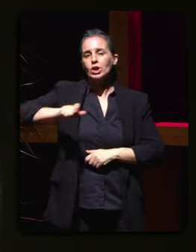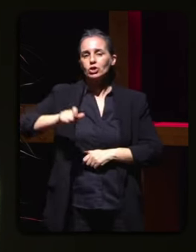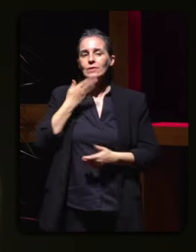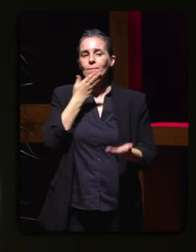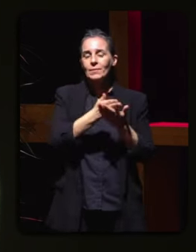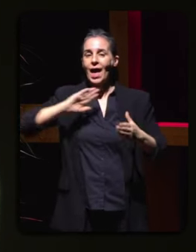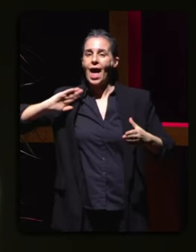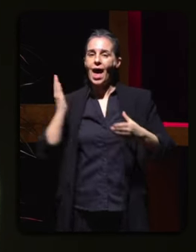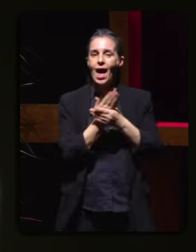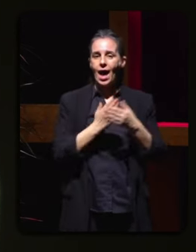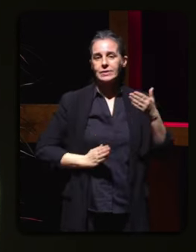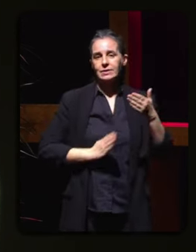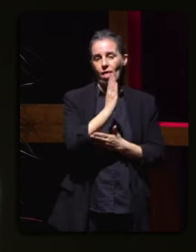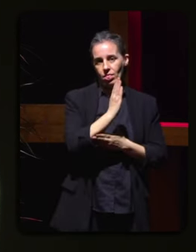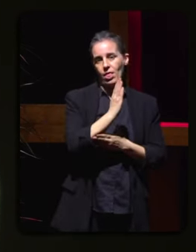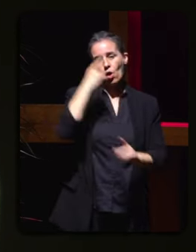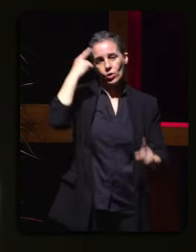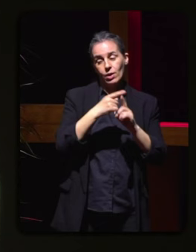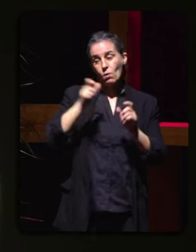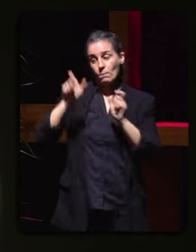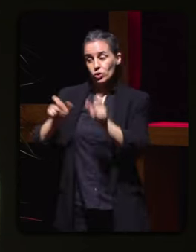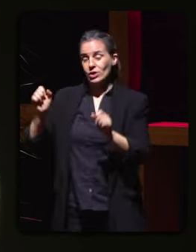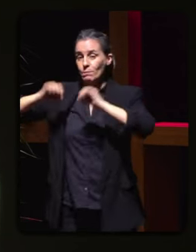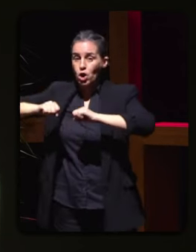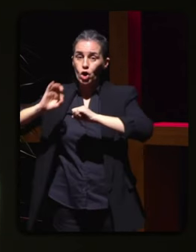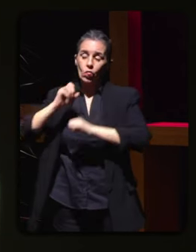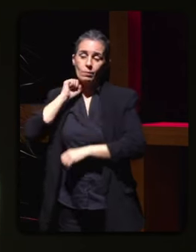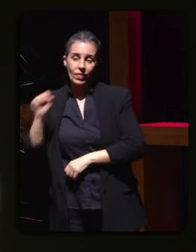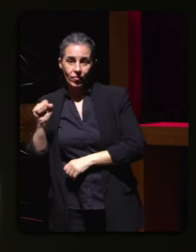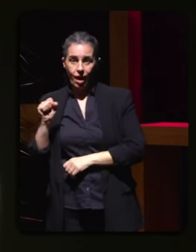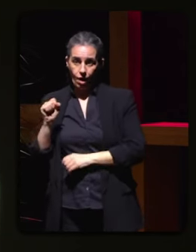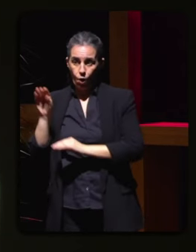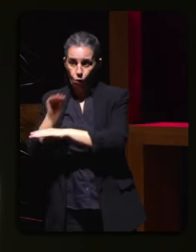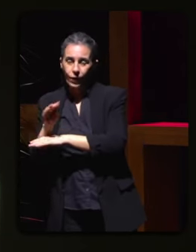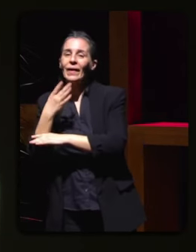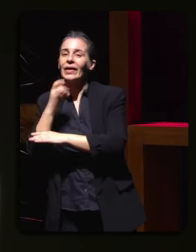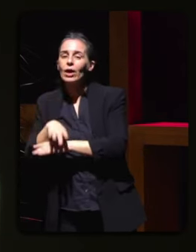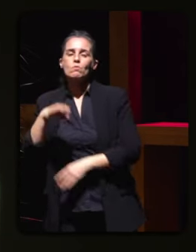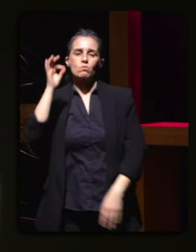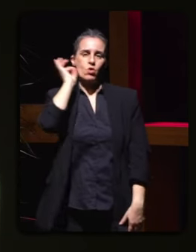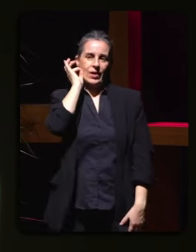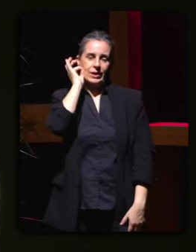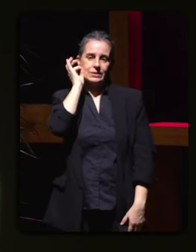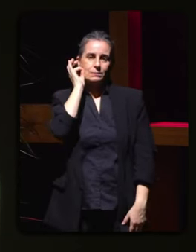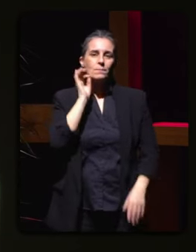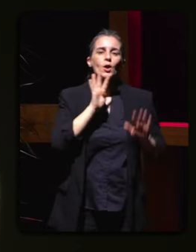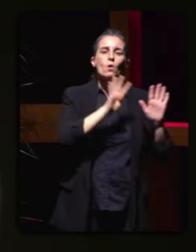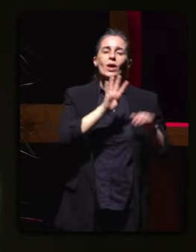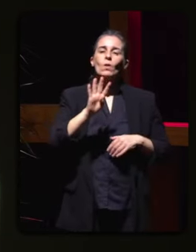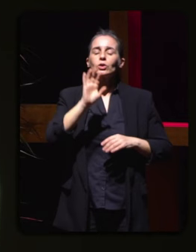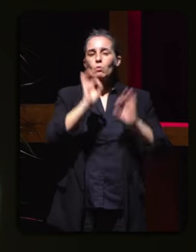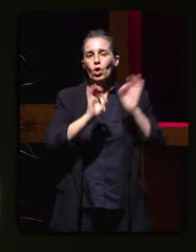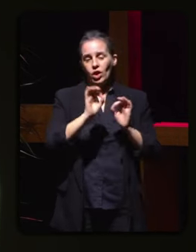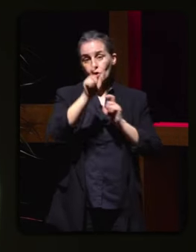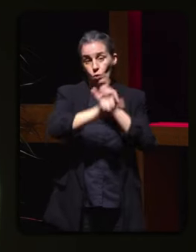dependentes son mulleres o 94% das persoas que piden unha reducción de xornada para